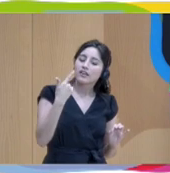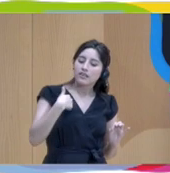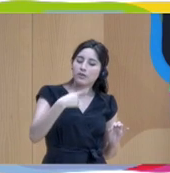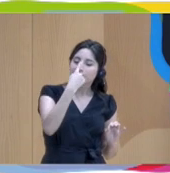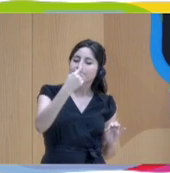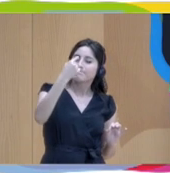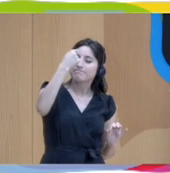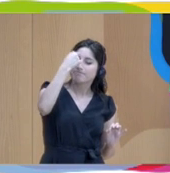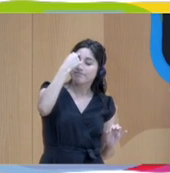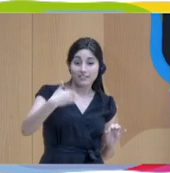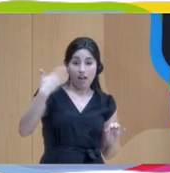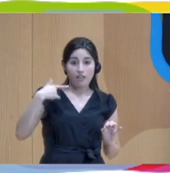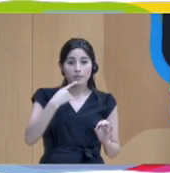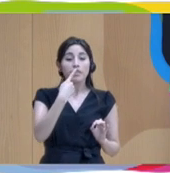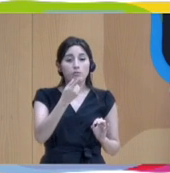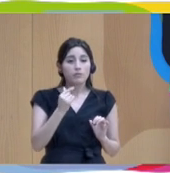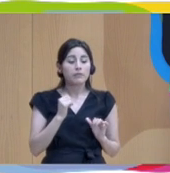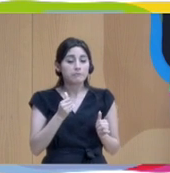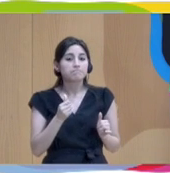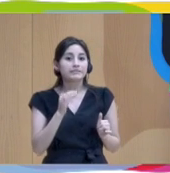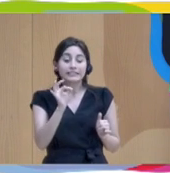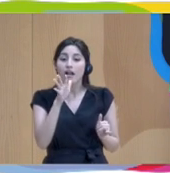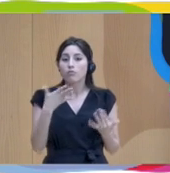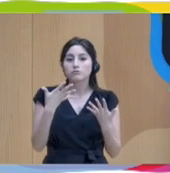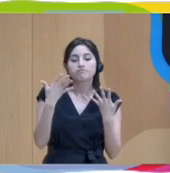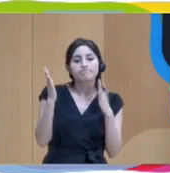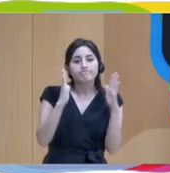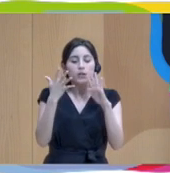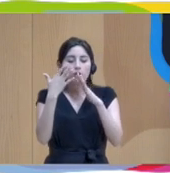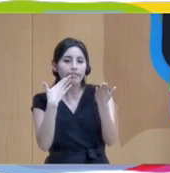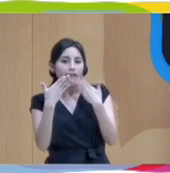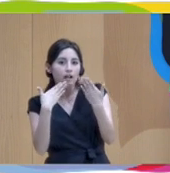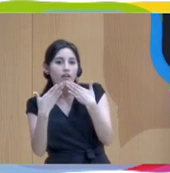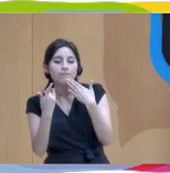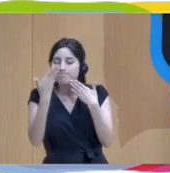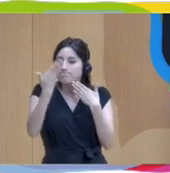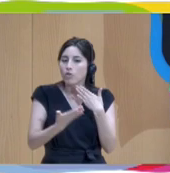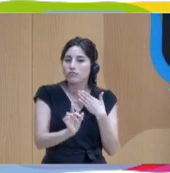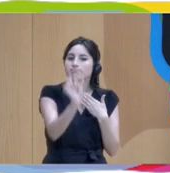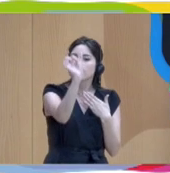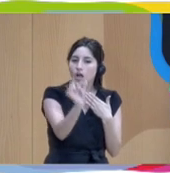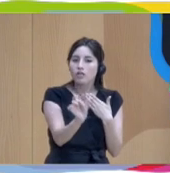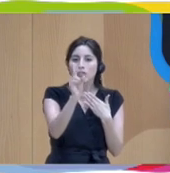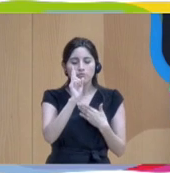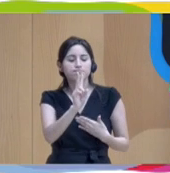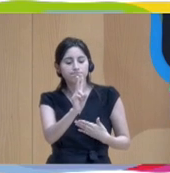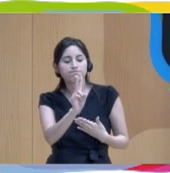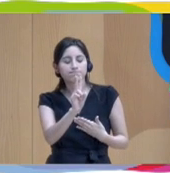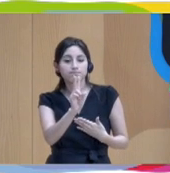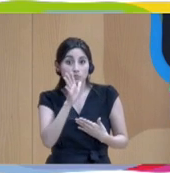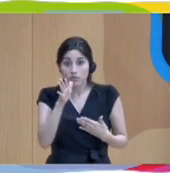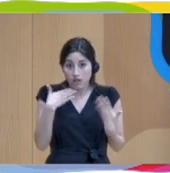que se decía hoy al principio, quizás esta parte de lo dialógico tiene que estar en la persona, está en nosotros o en nosotras cuando